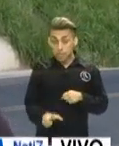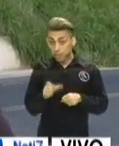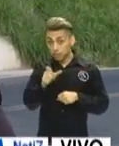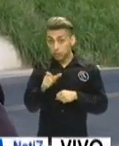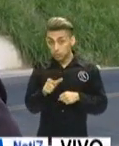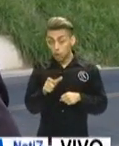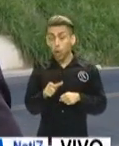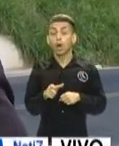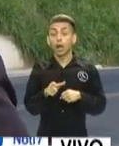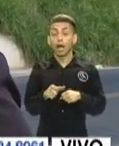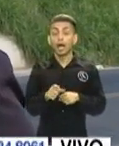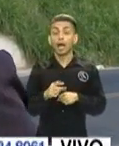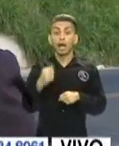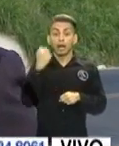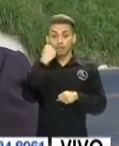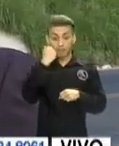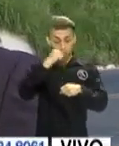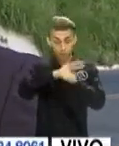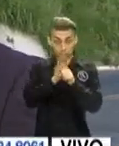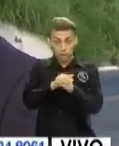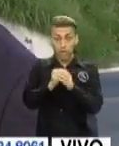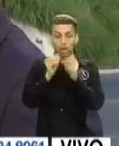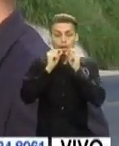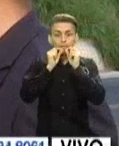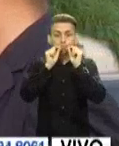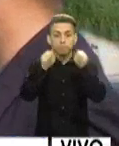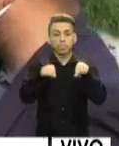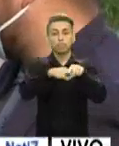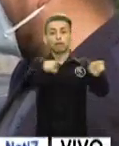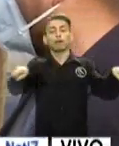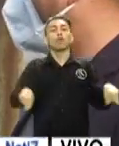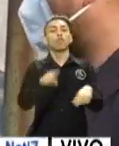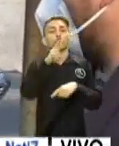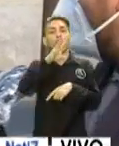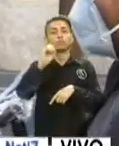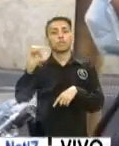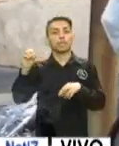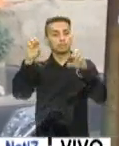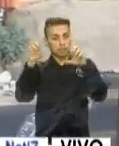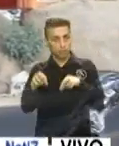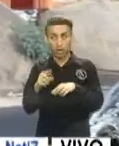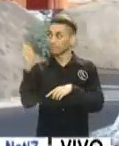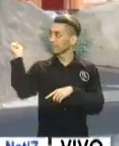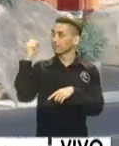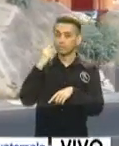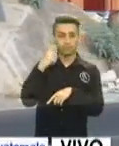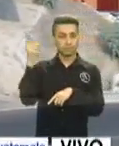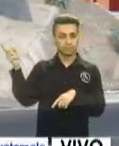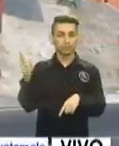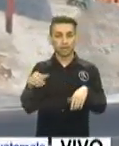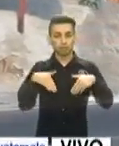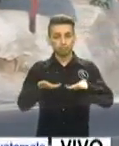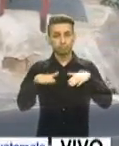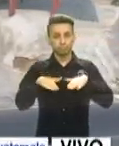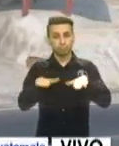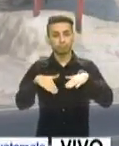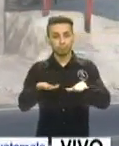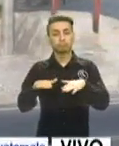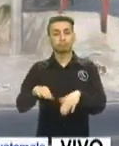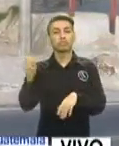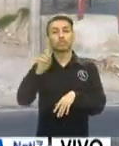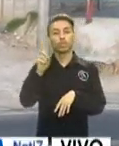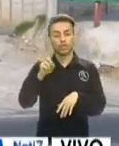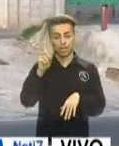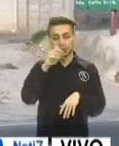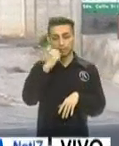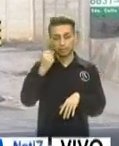201, principalmente de esta maquila que se encuentra a mis espaldas, CAPE Textil Guatemala, ubicada en el municipio de San